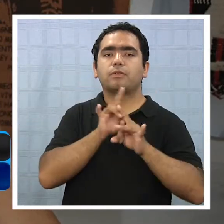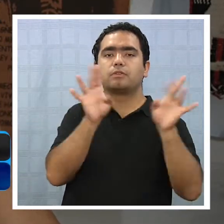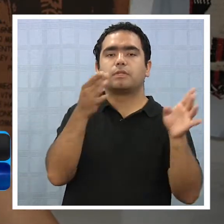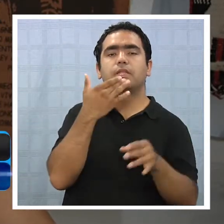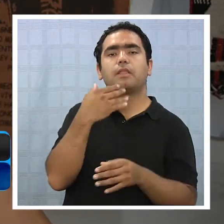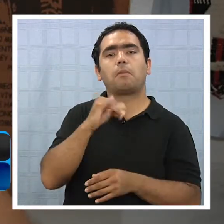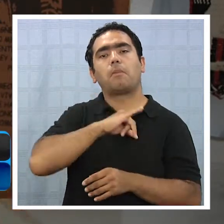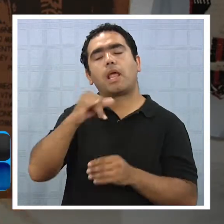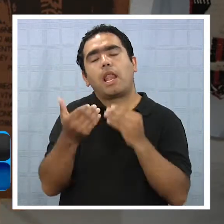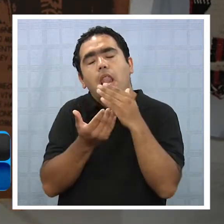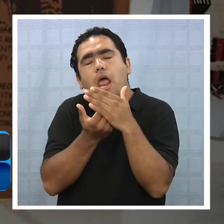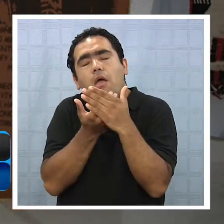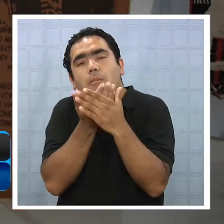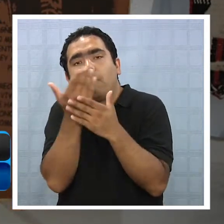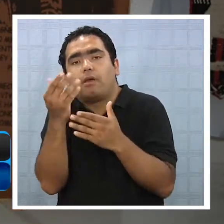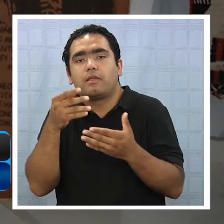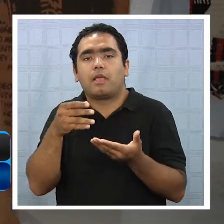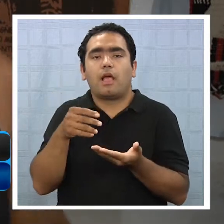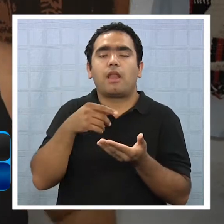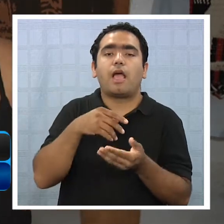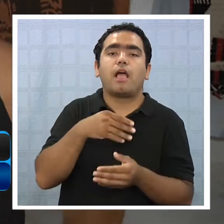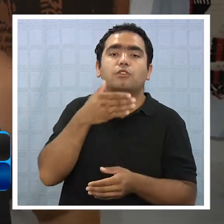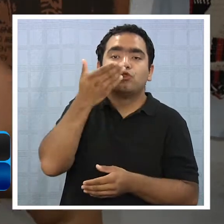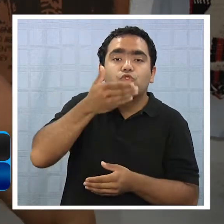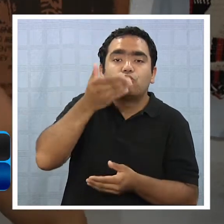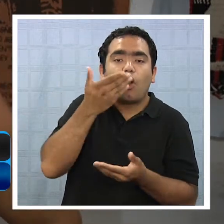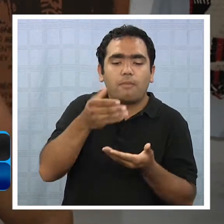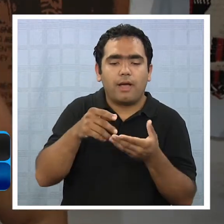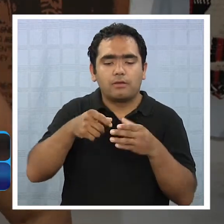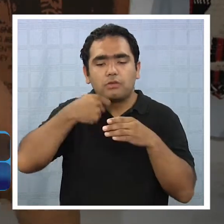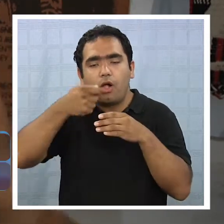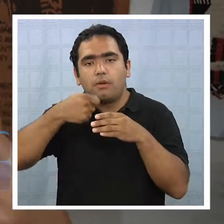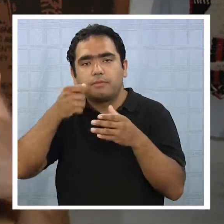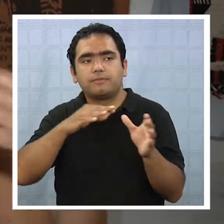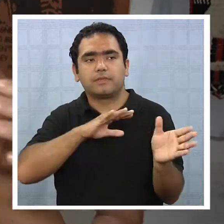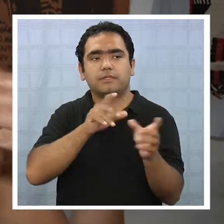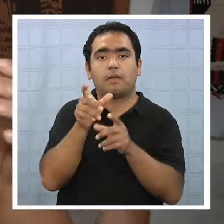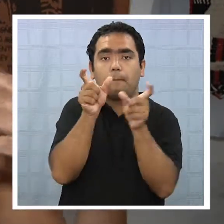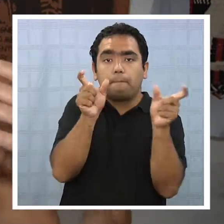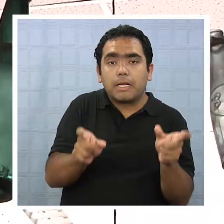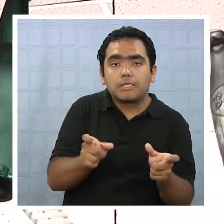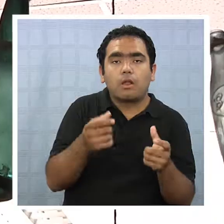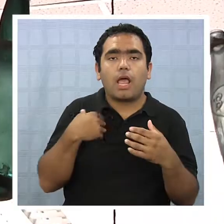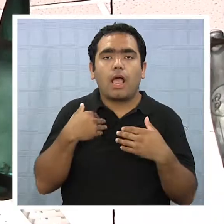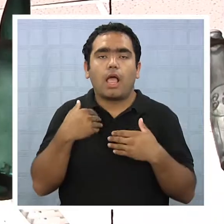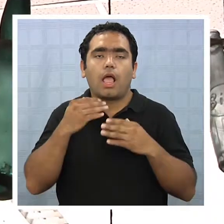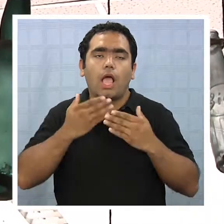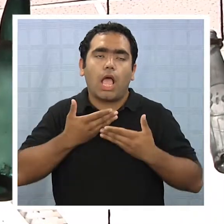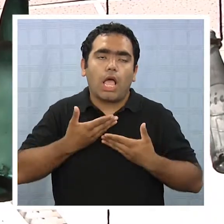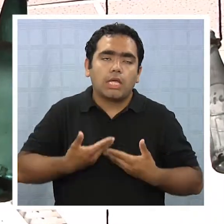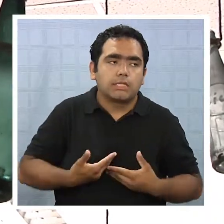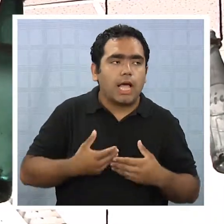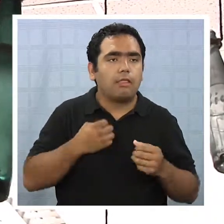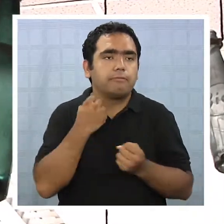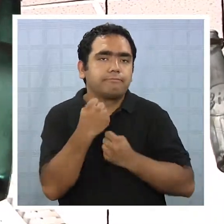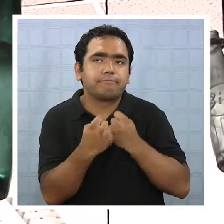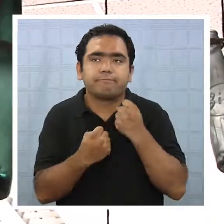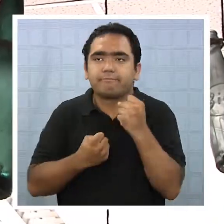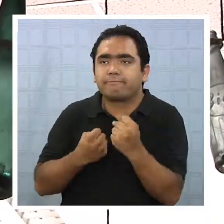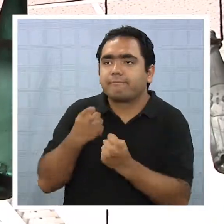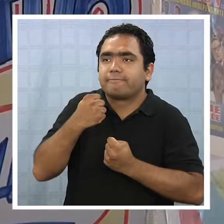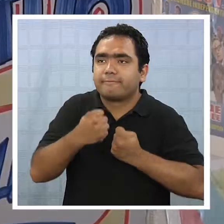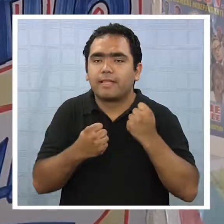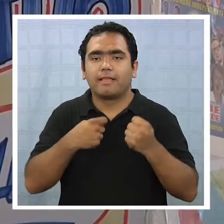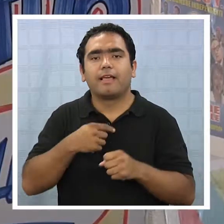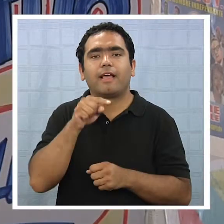consomé. Para todos esos que en madrugadores así que estén bailando cansados ya y da un tentempié necesario, ahí